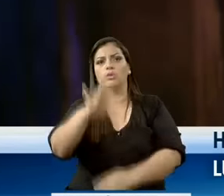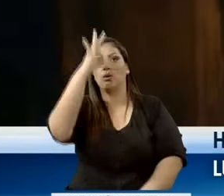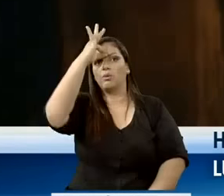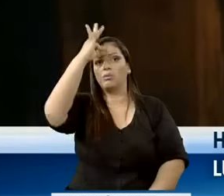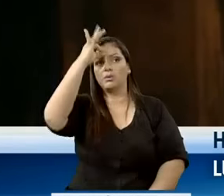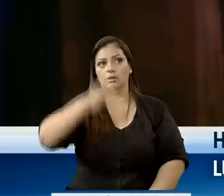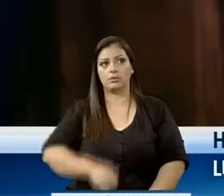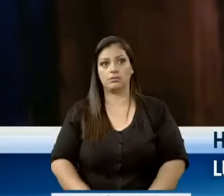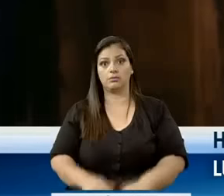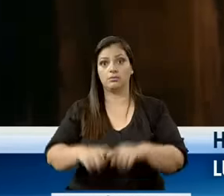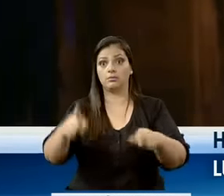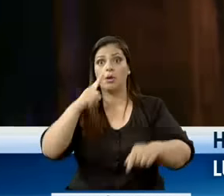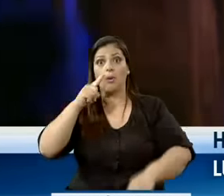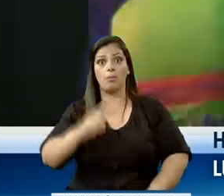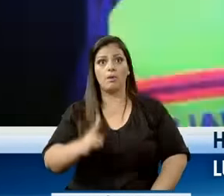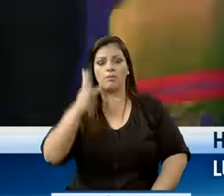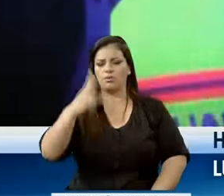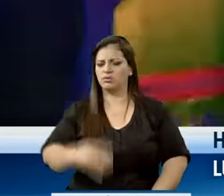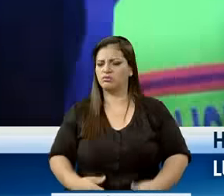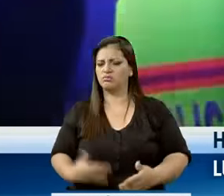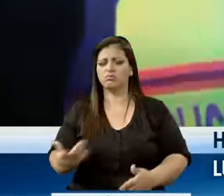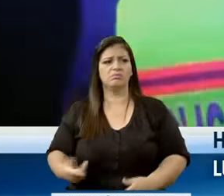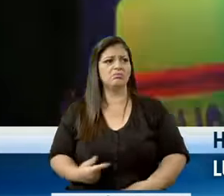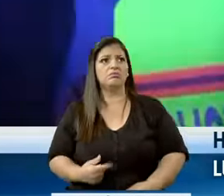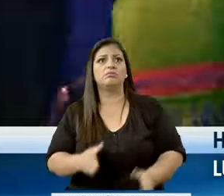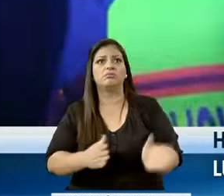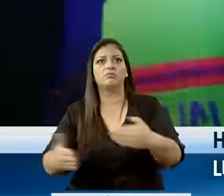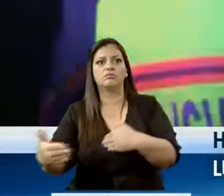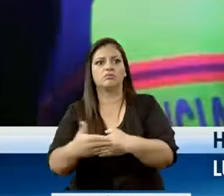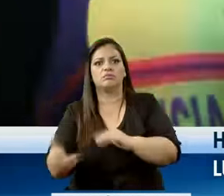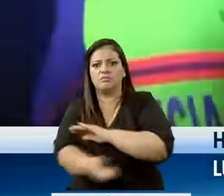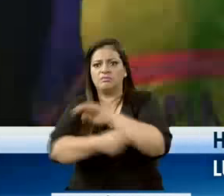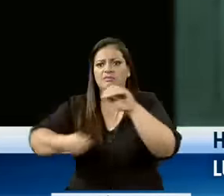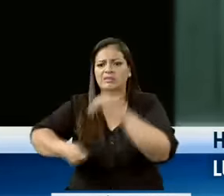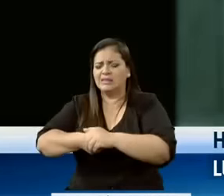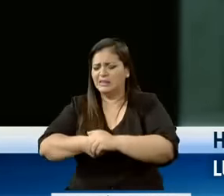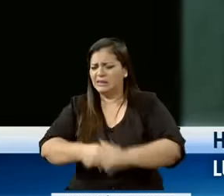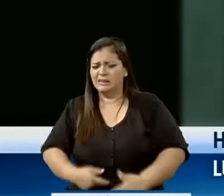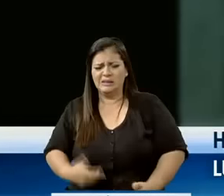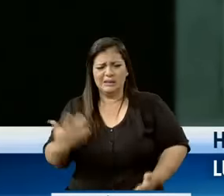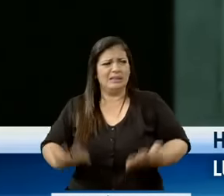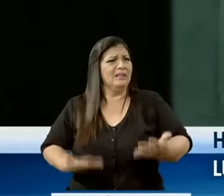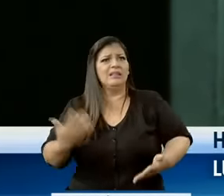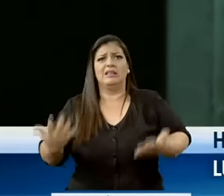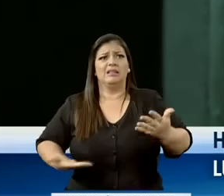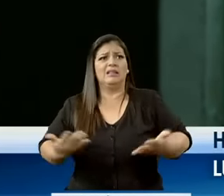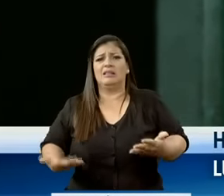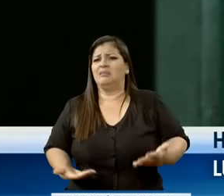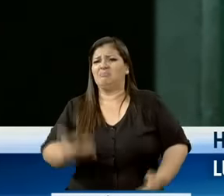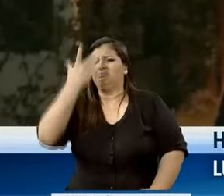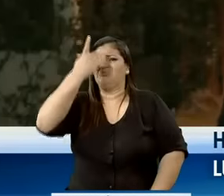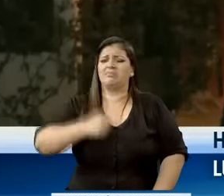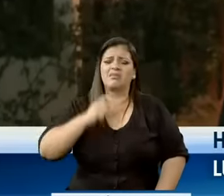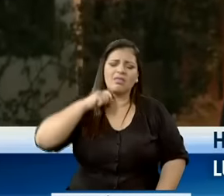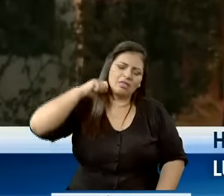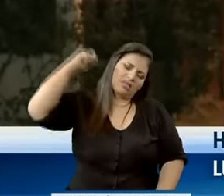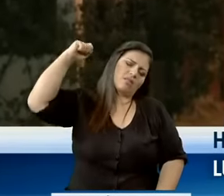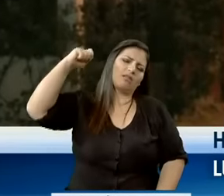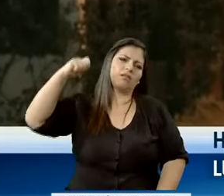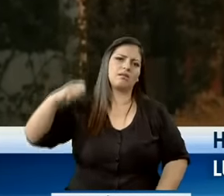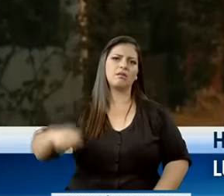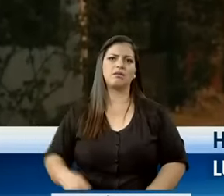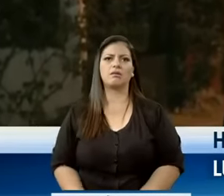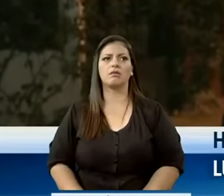Mientras tanto, su agresor se encerró en el departamento, donde fue hallado suspendido de unos cables de luz. Una riña